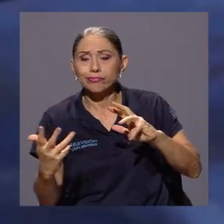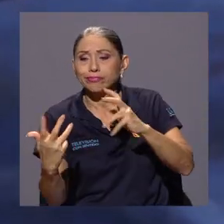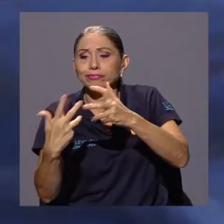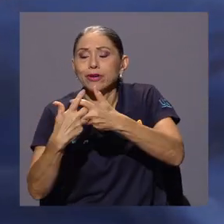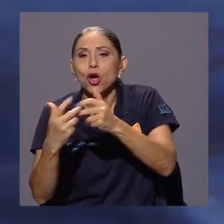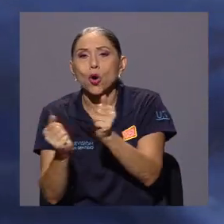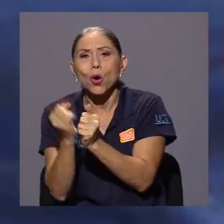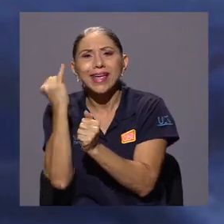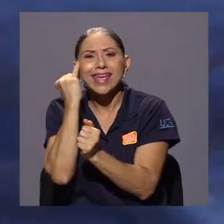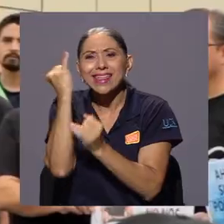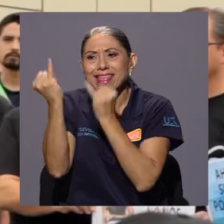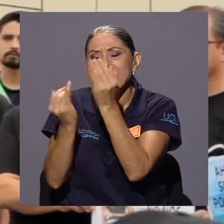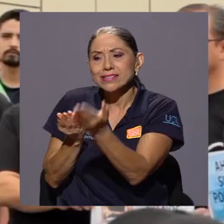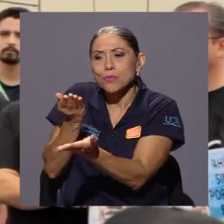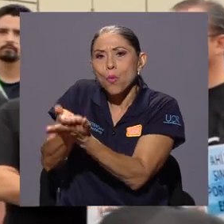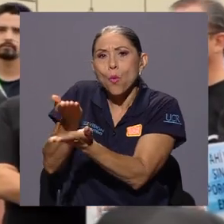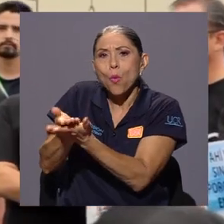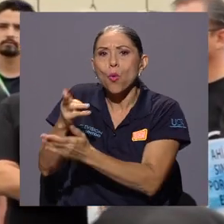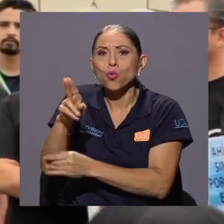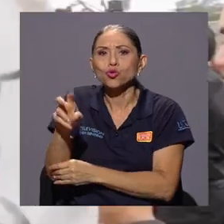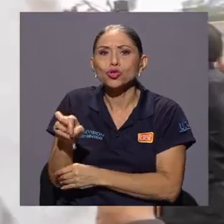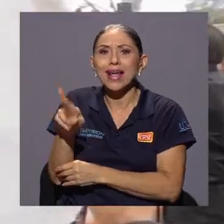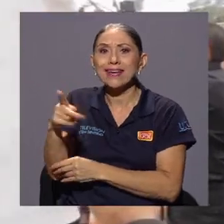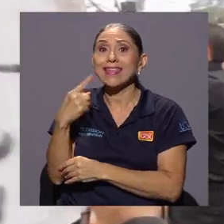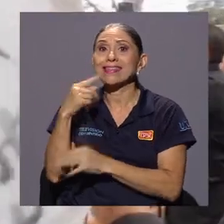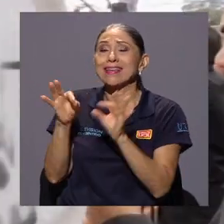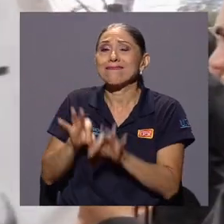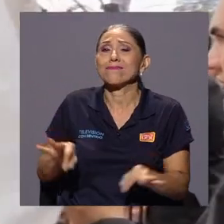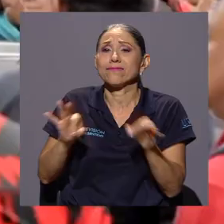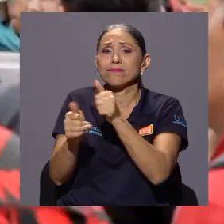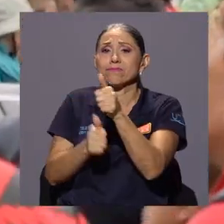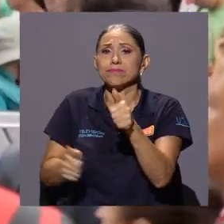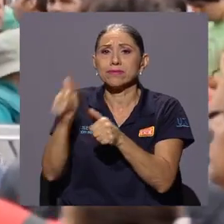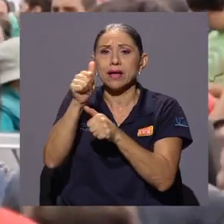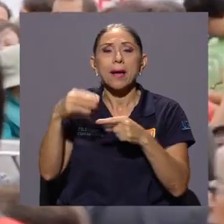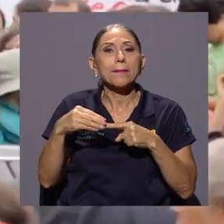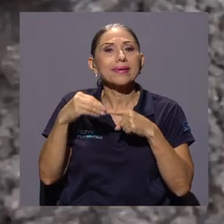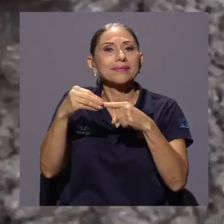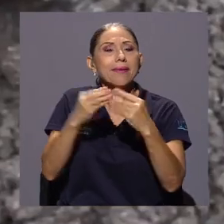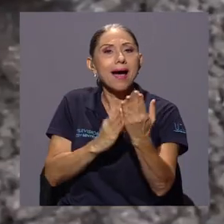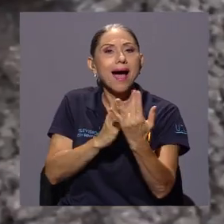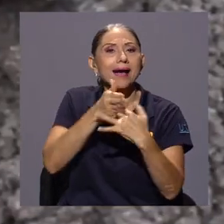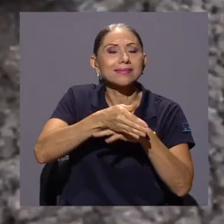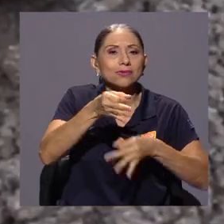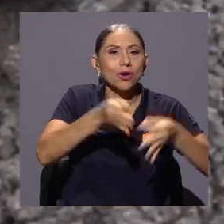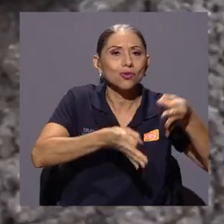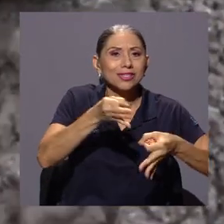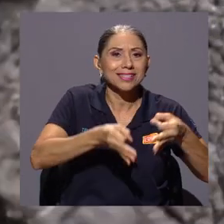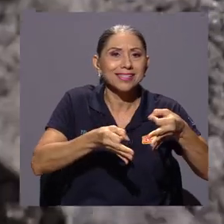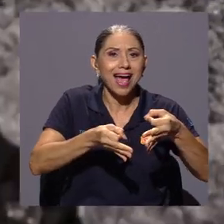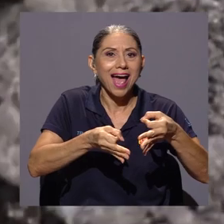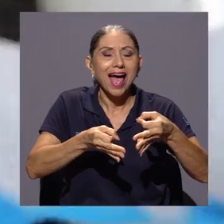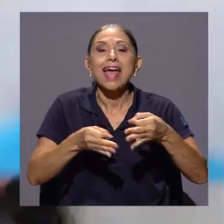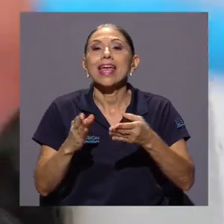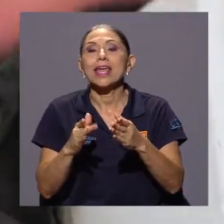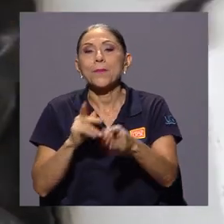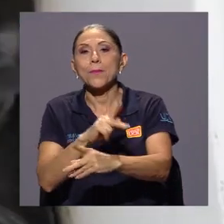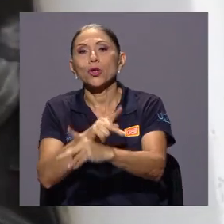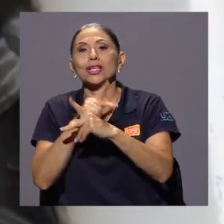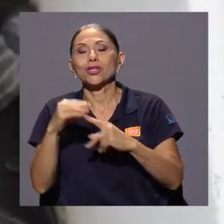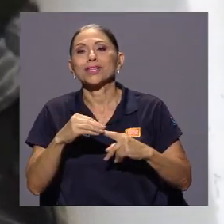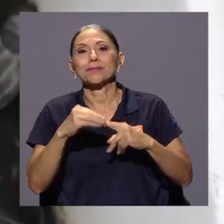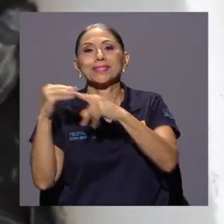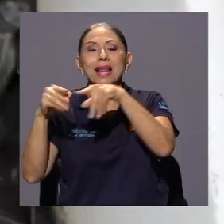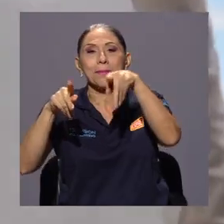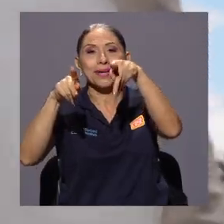de las iniciativas que la UCR ha definido como prioritarias, principalmente el tema del acceso a la justicia y la protección especial